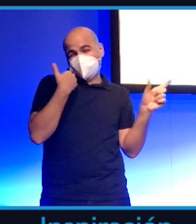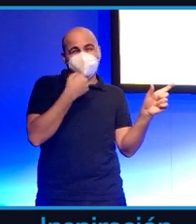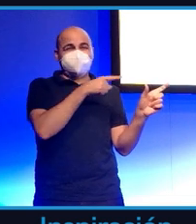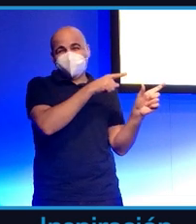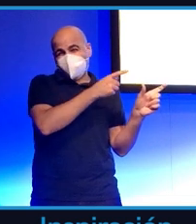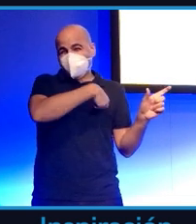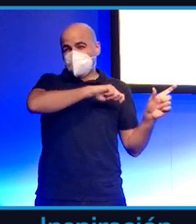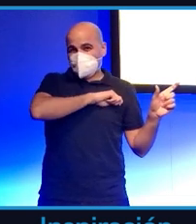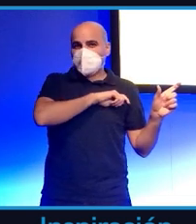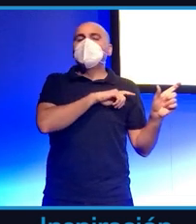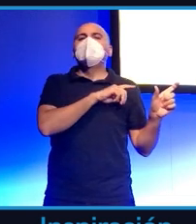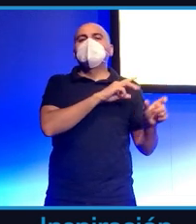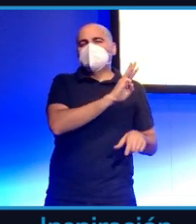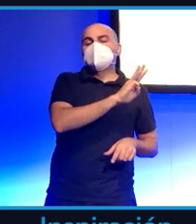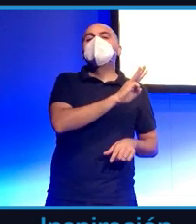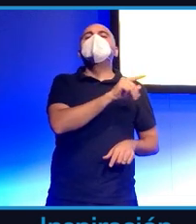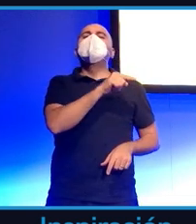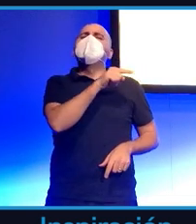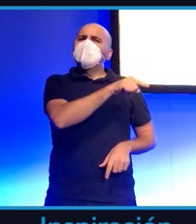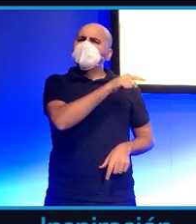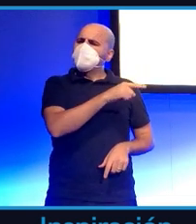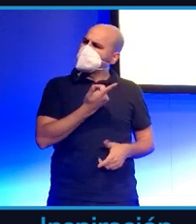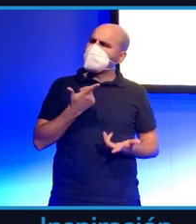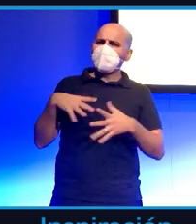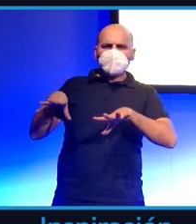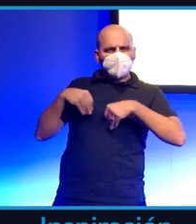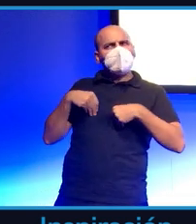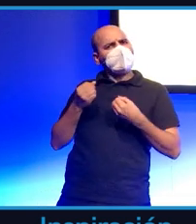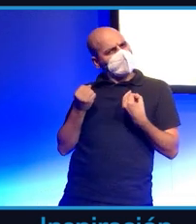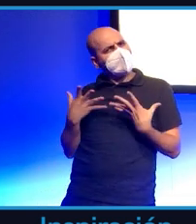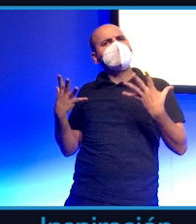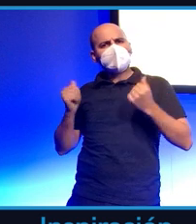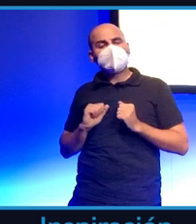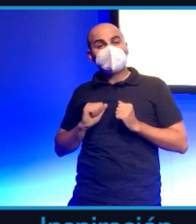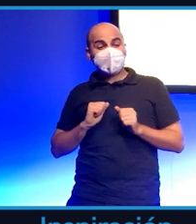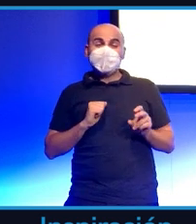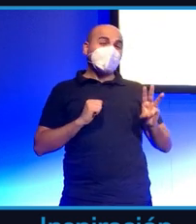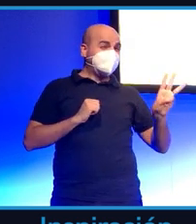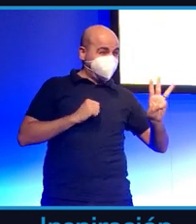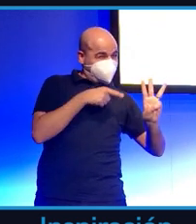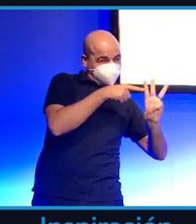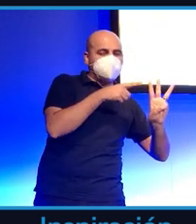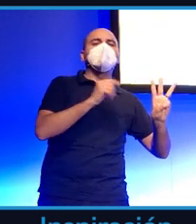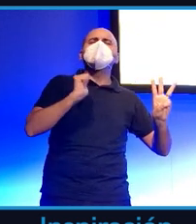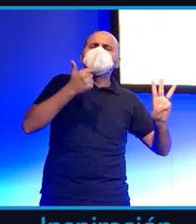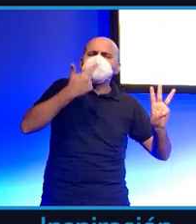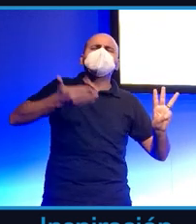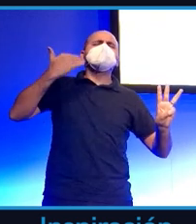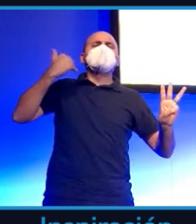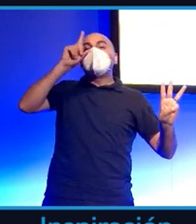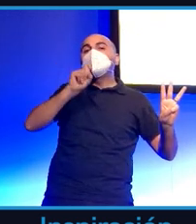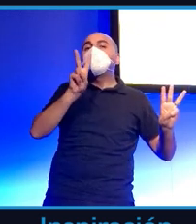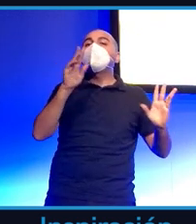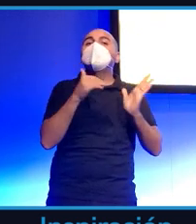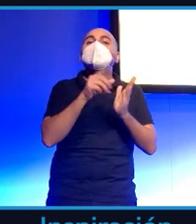era muy bien recibido. Yo creo que Twitch, que empezó en el 2014 y empezó, sobre todo, como una plataforma para